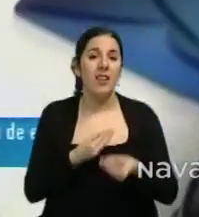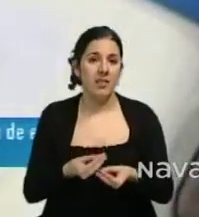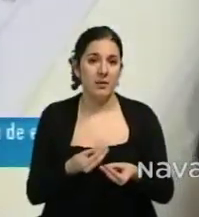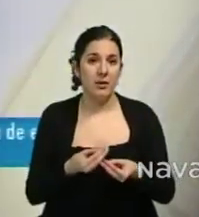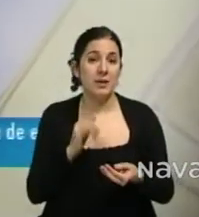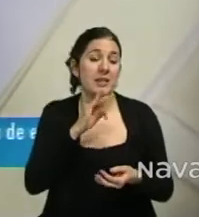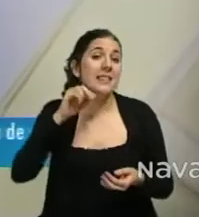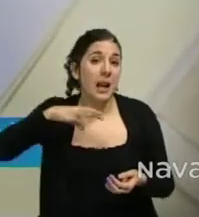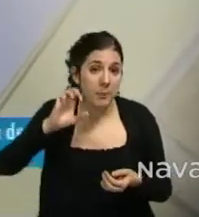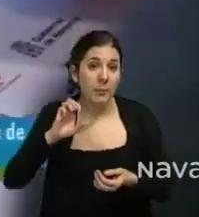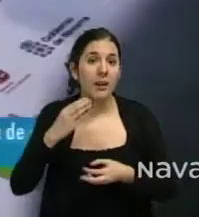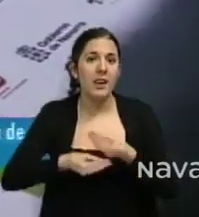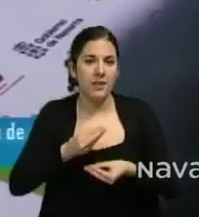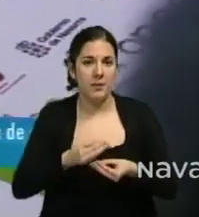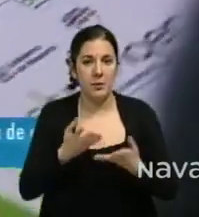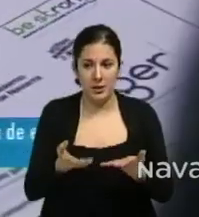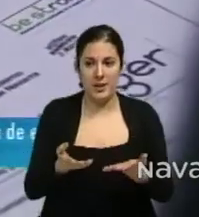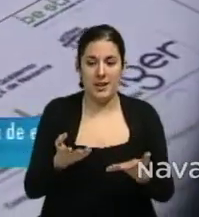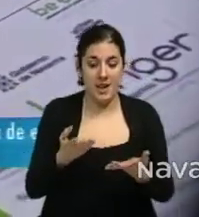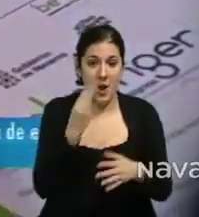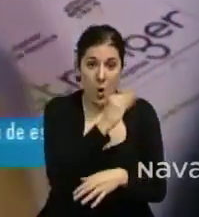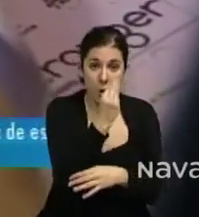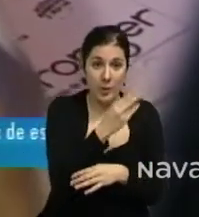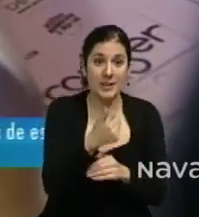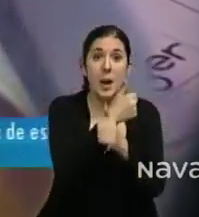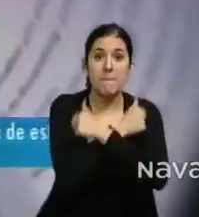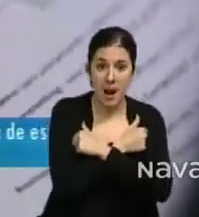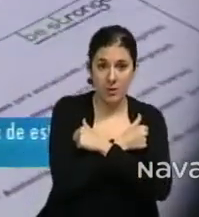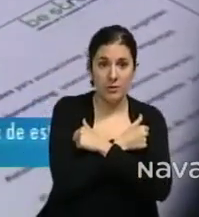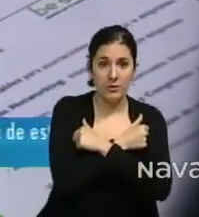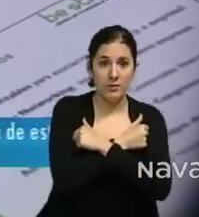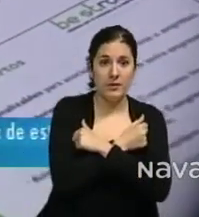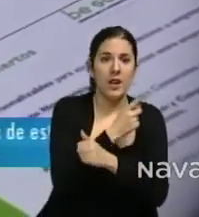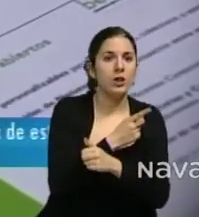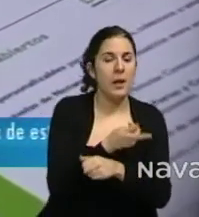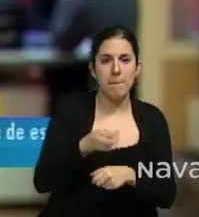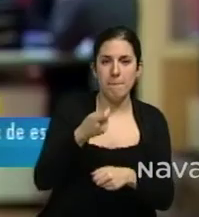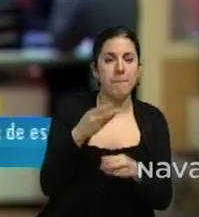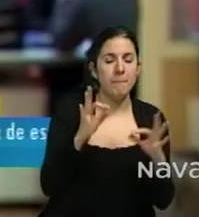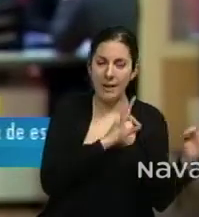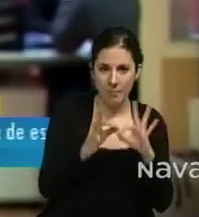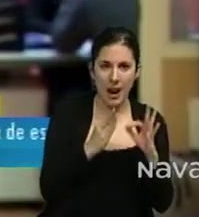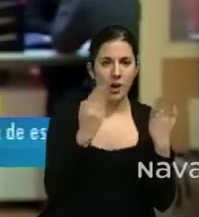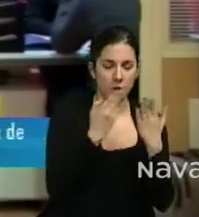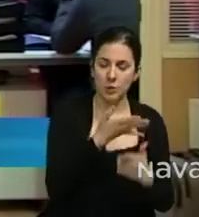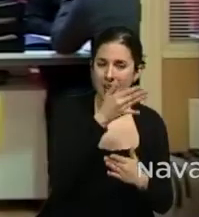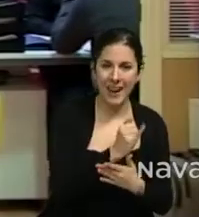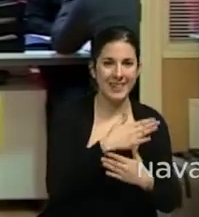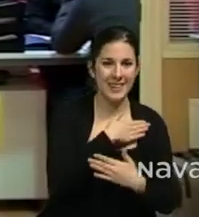personas jóvenes en paro que, bueno, que con toda la preparación del mundo y demás están deseando emprender,